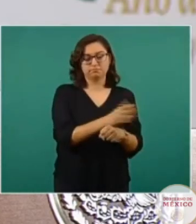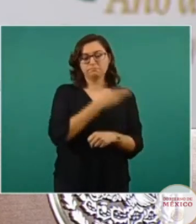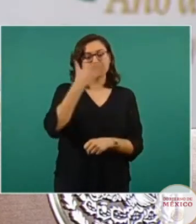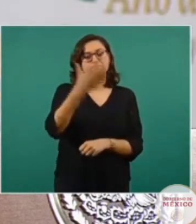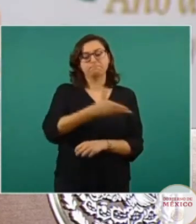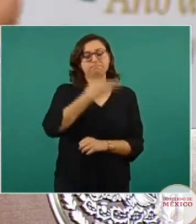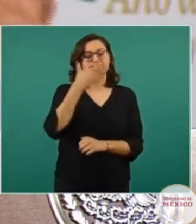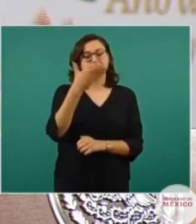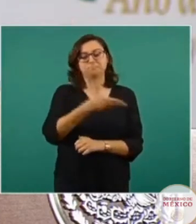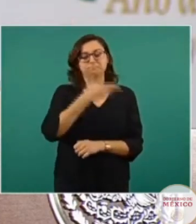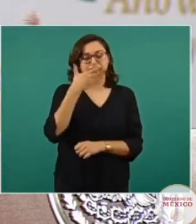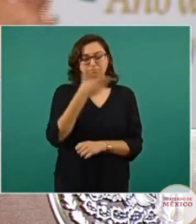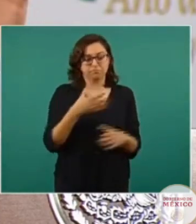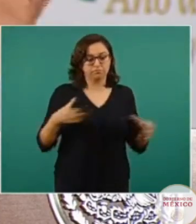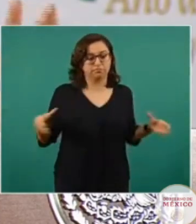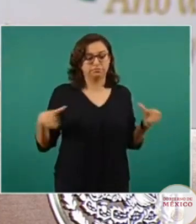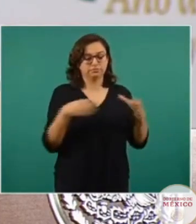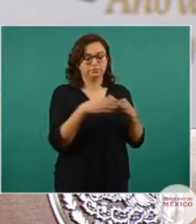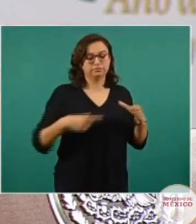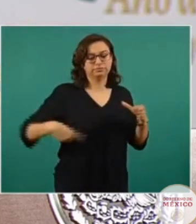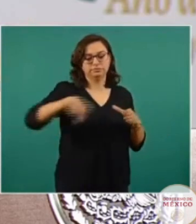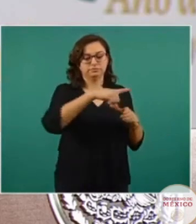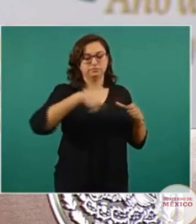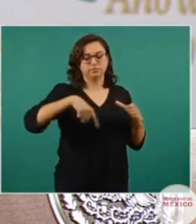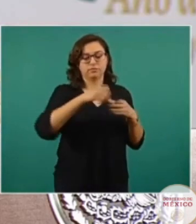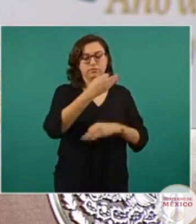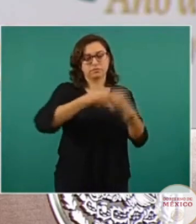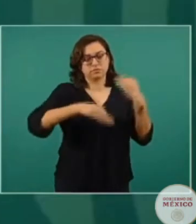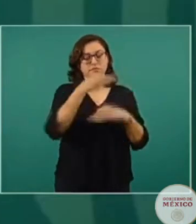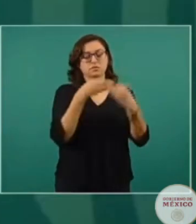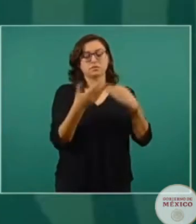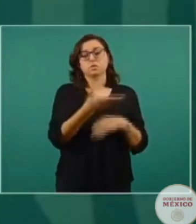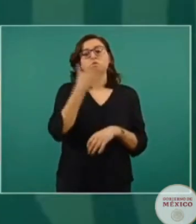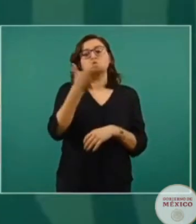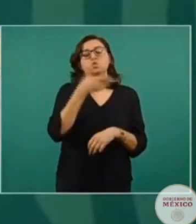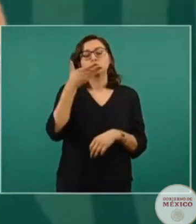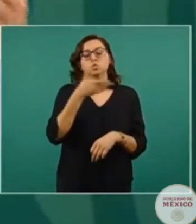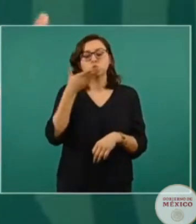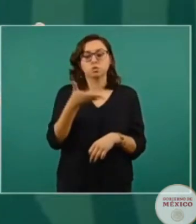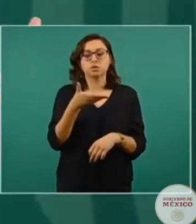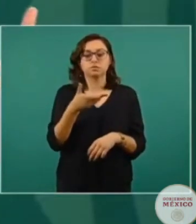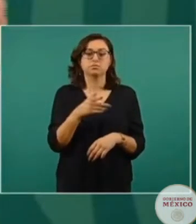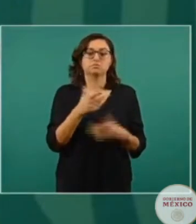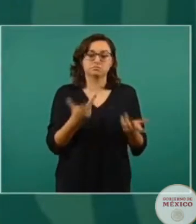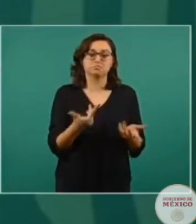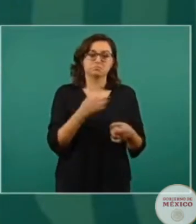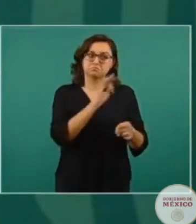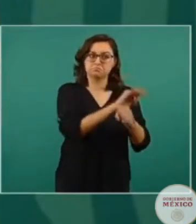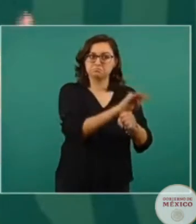Se creó un andamiaje para proteger a